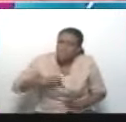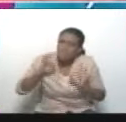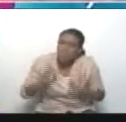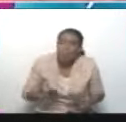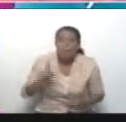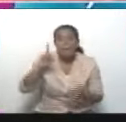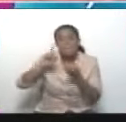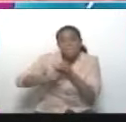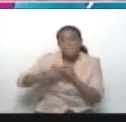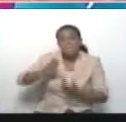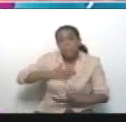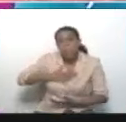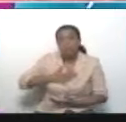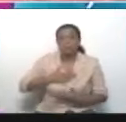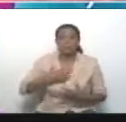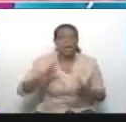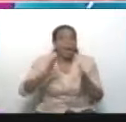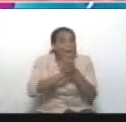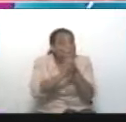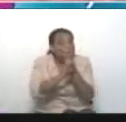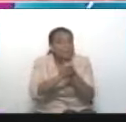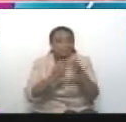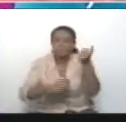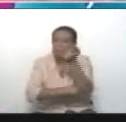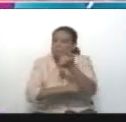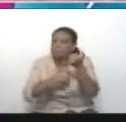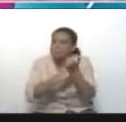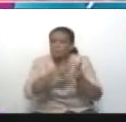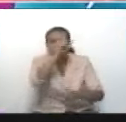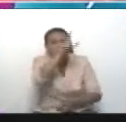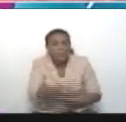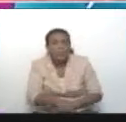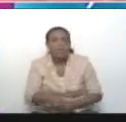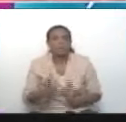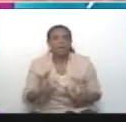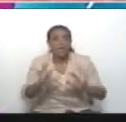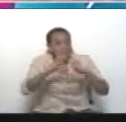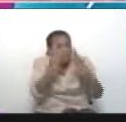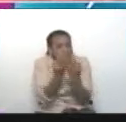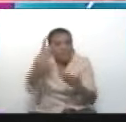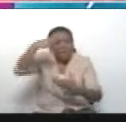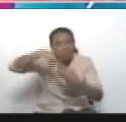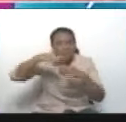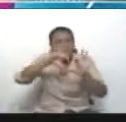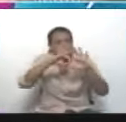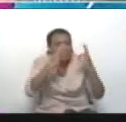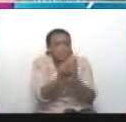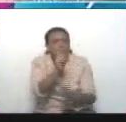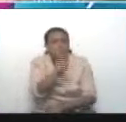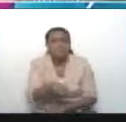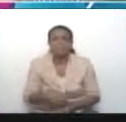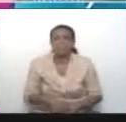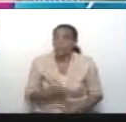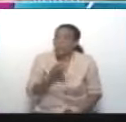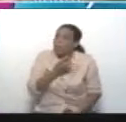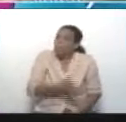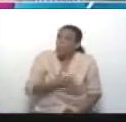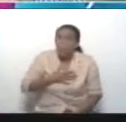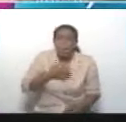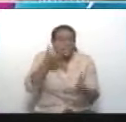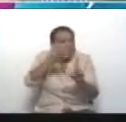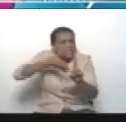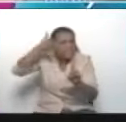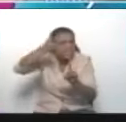de Silvia. Una gran compañera, gran amiga de la casa puedo decir, que sufrió todas las